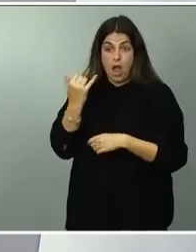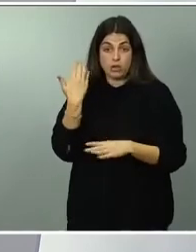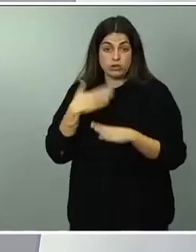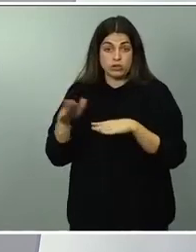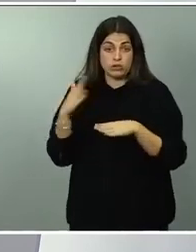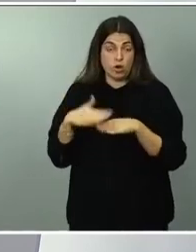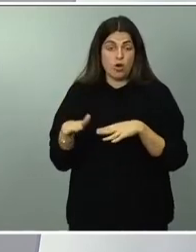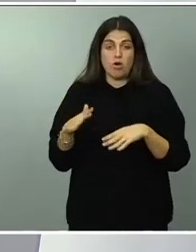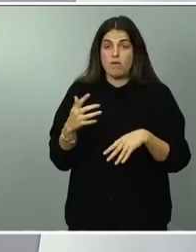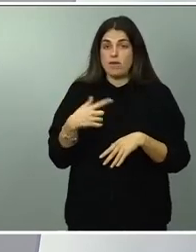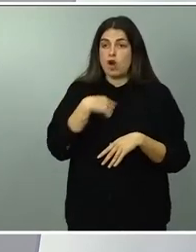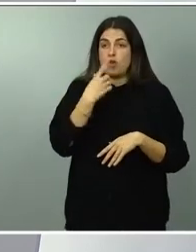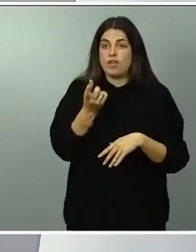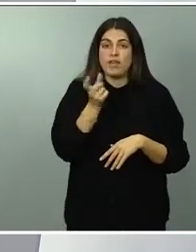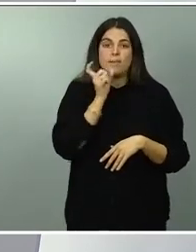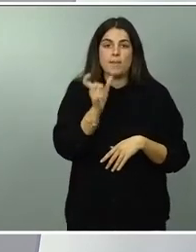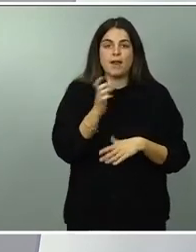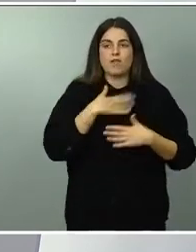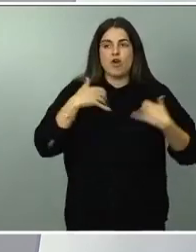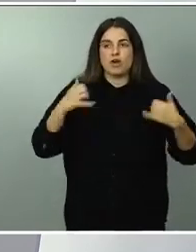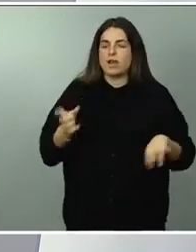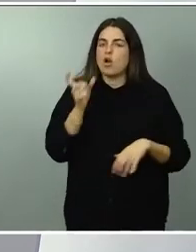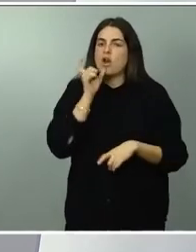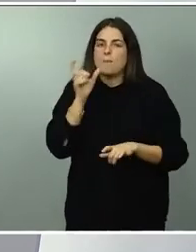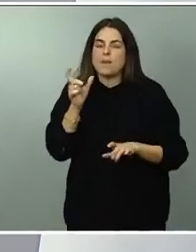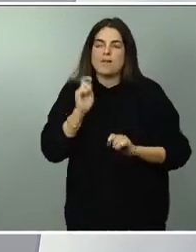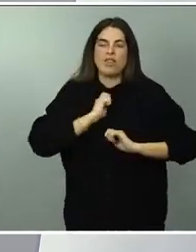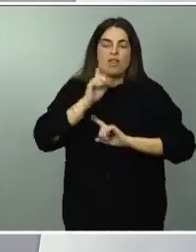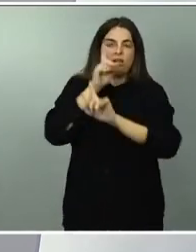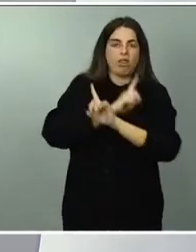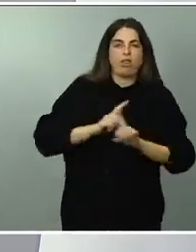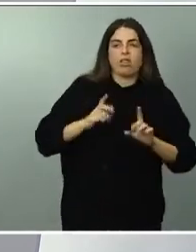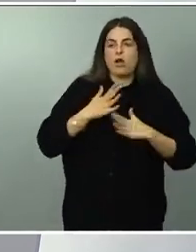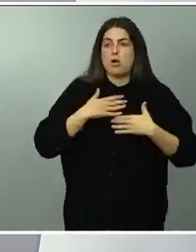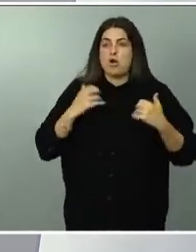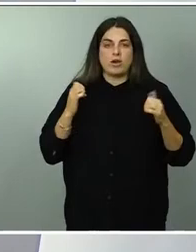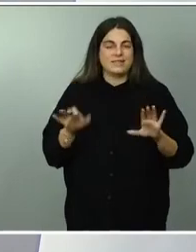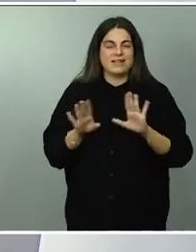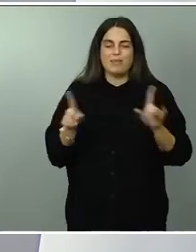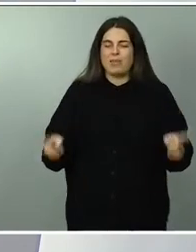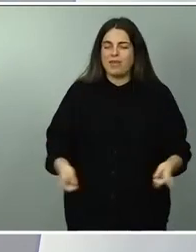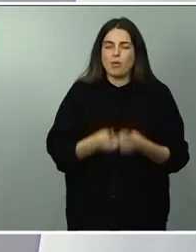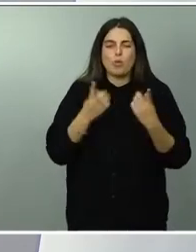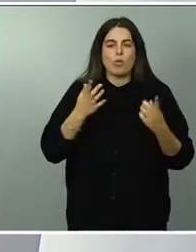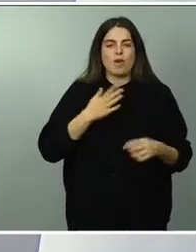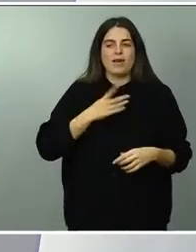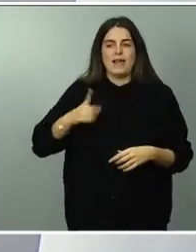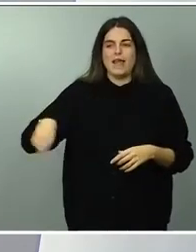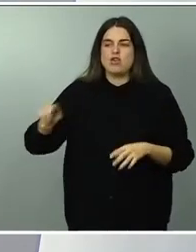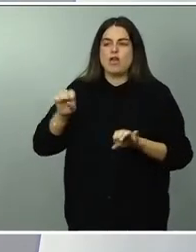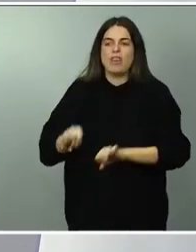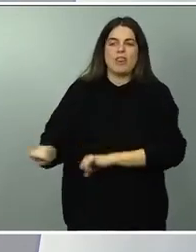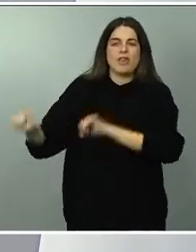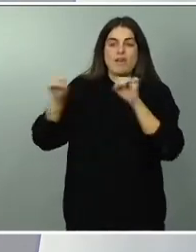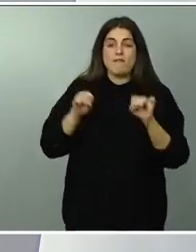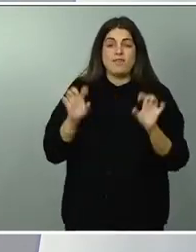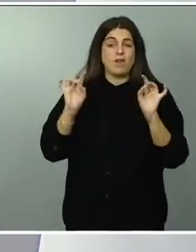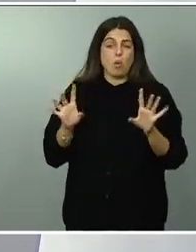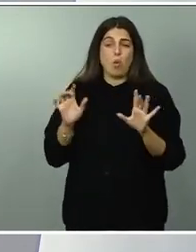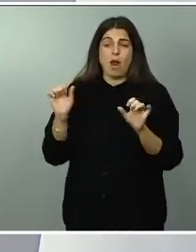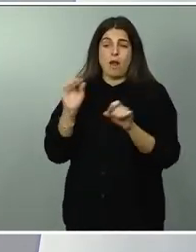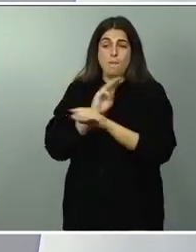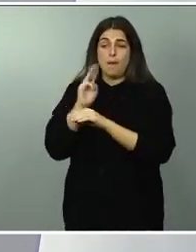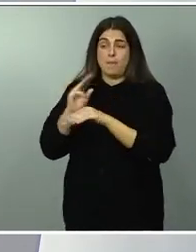lo disfrasen como lo disfrasen en términos competenciales están defendiendo como hace siempre el Partido Popular a una